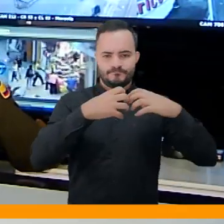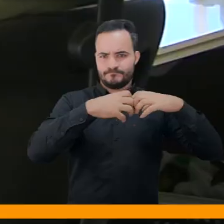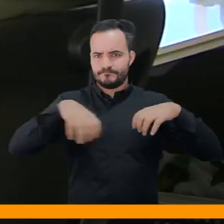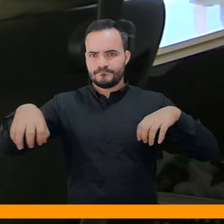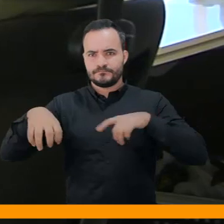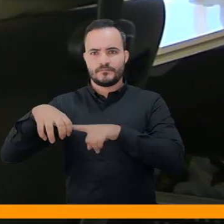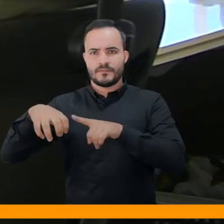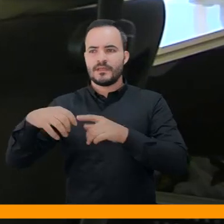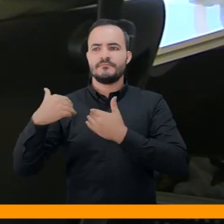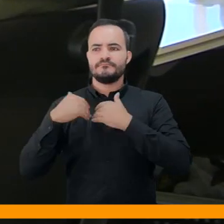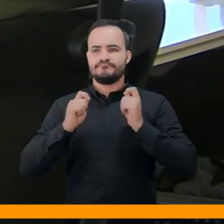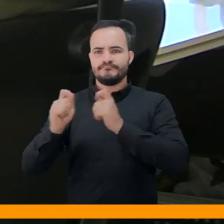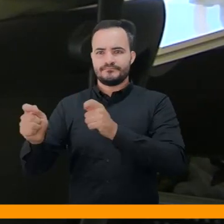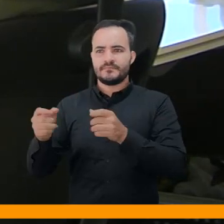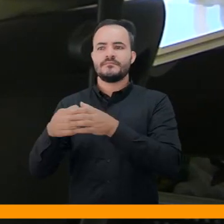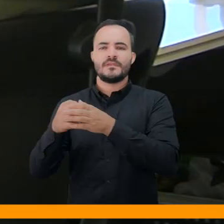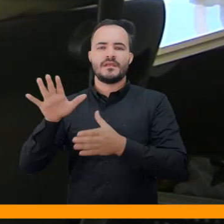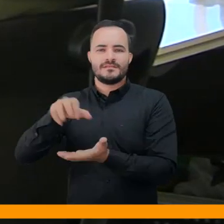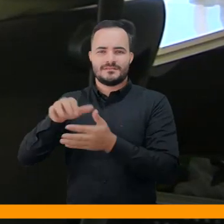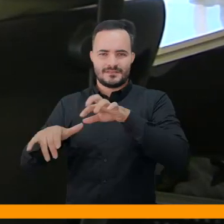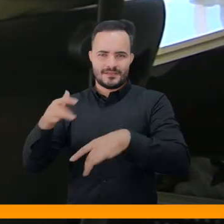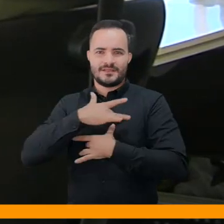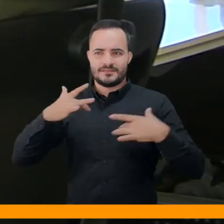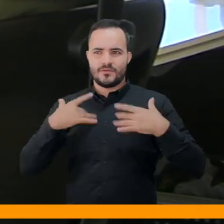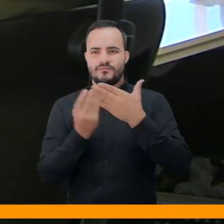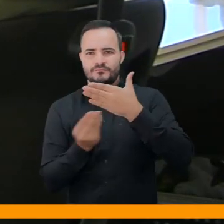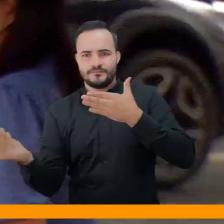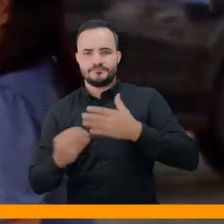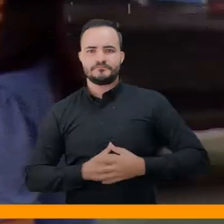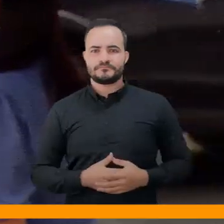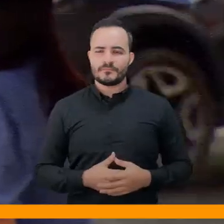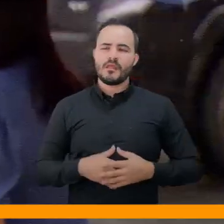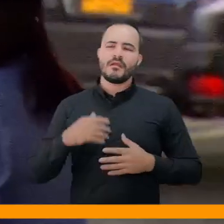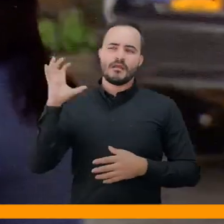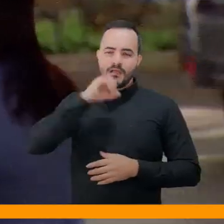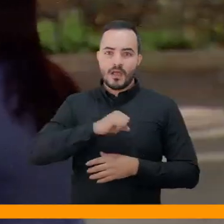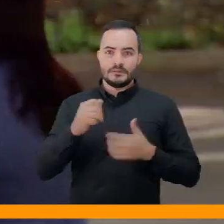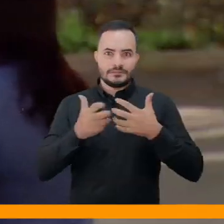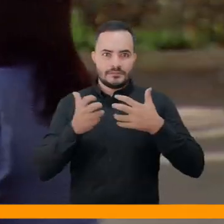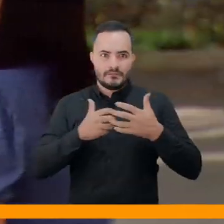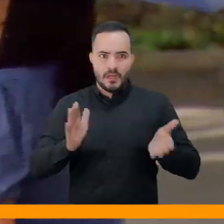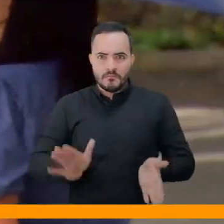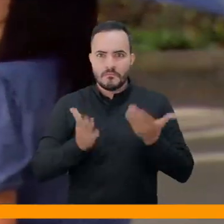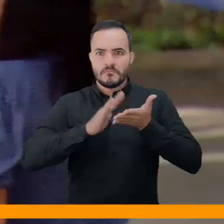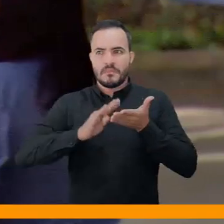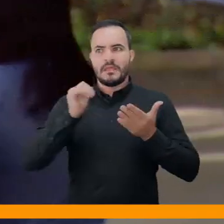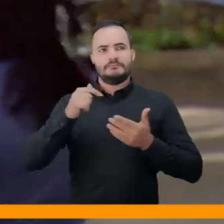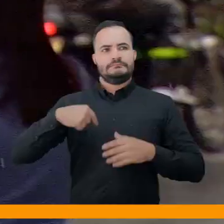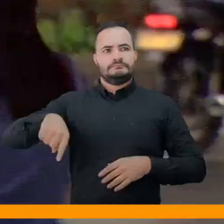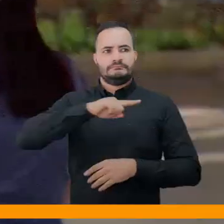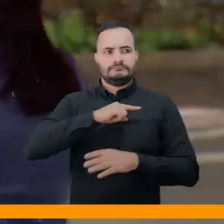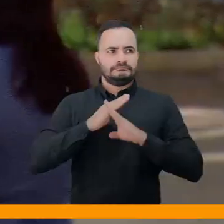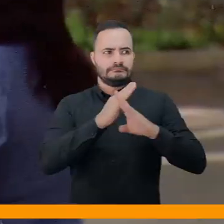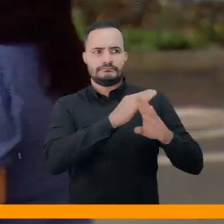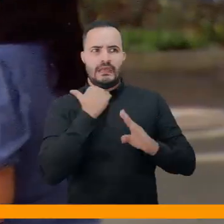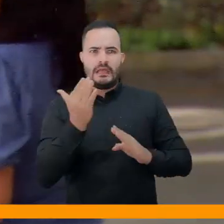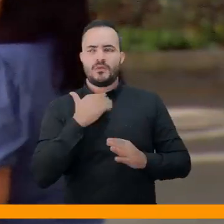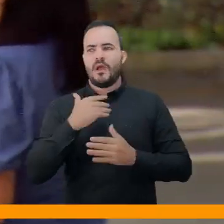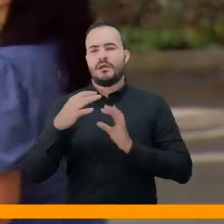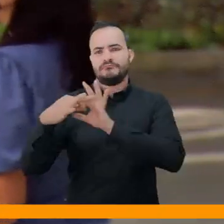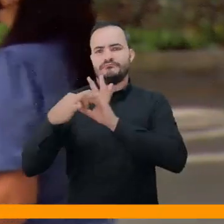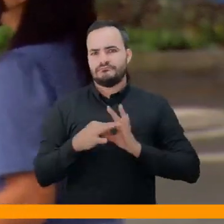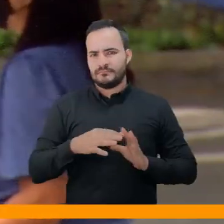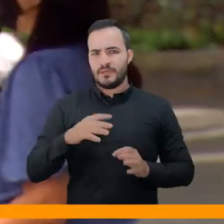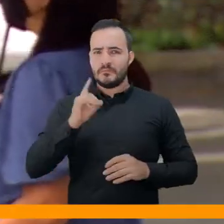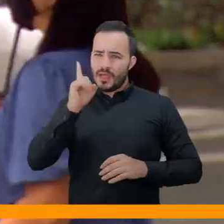otro call center que quedara en cabeza de la Secretaría de Salud. Concejal, el sistema se hizo y se fortalece además para protegernos,